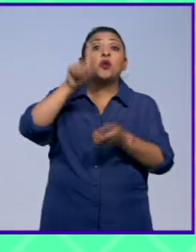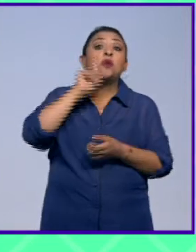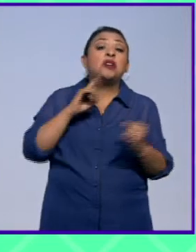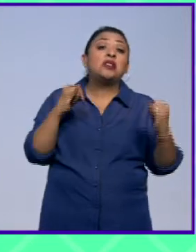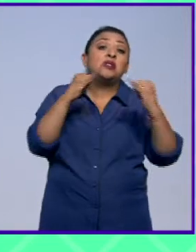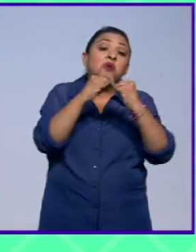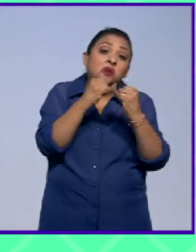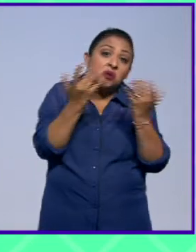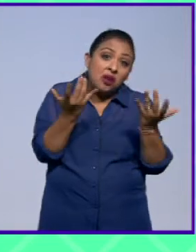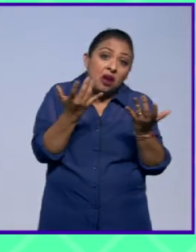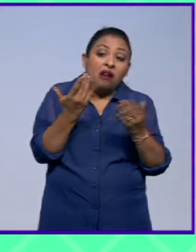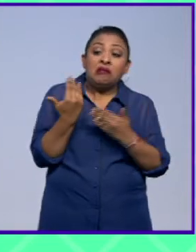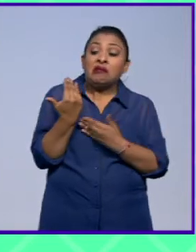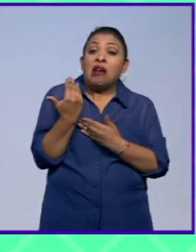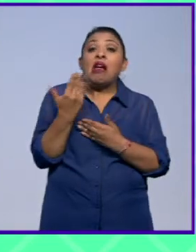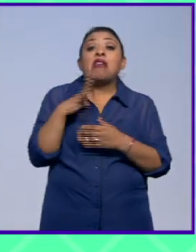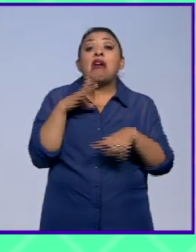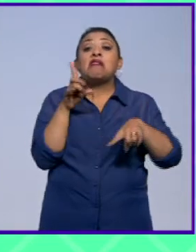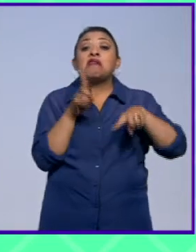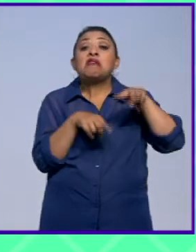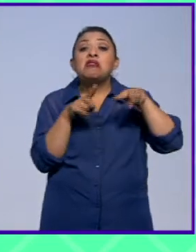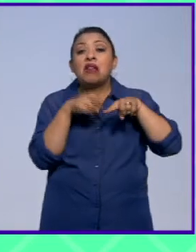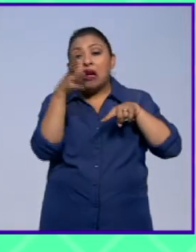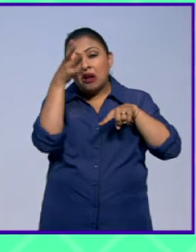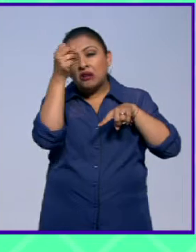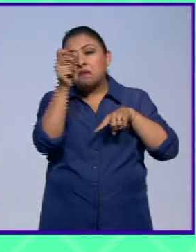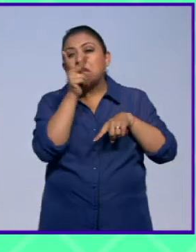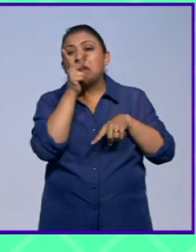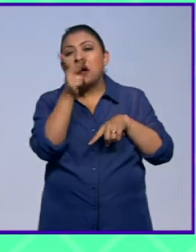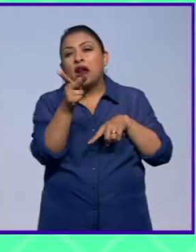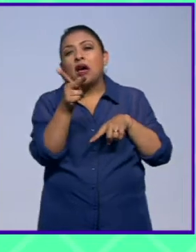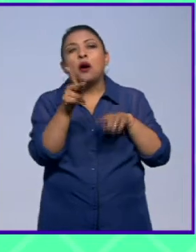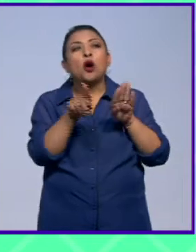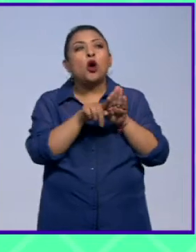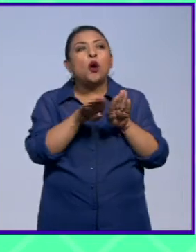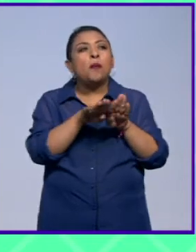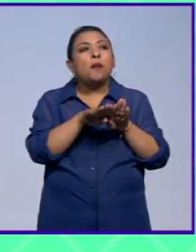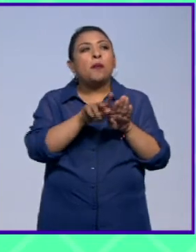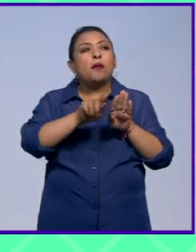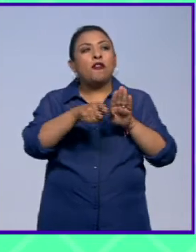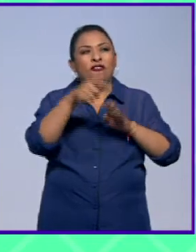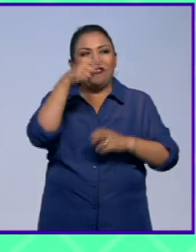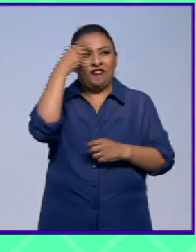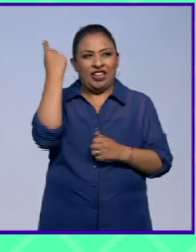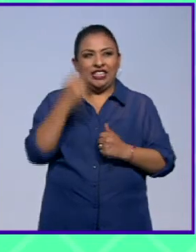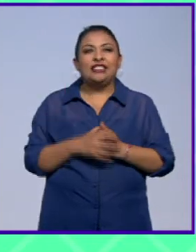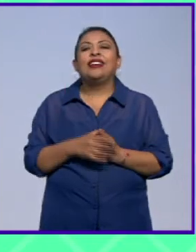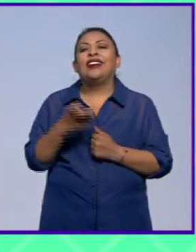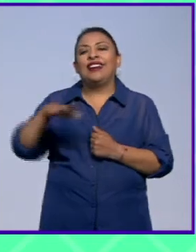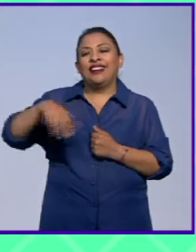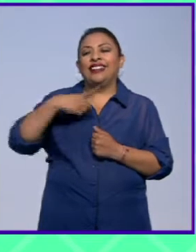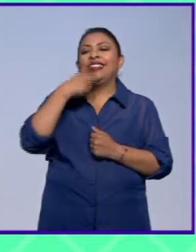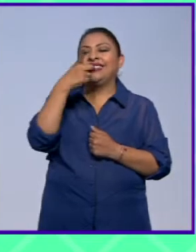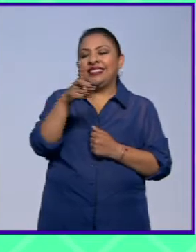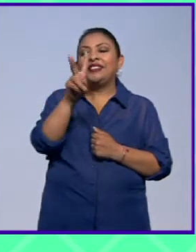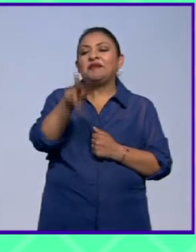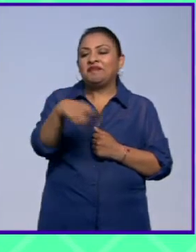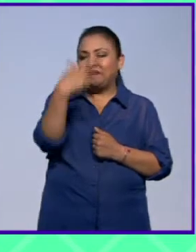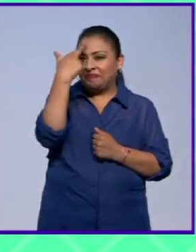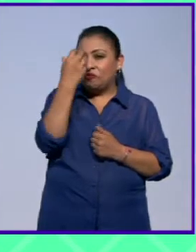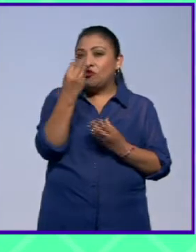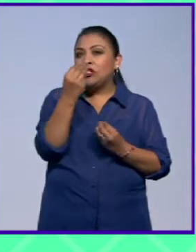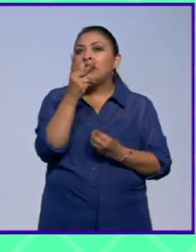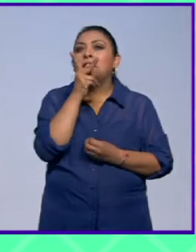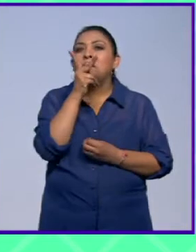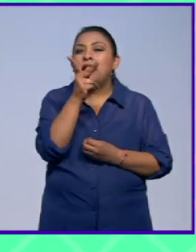además de apenas ir eliminando significados de palabras como fácil hay lo que comentábamos muchas gracias Luis Niño es cierto muchas de